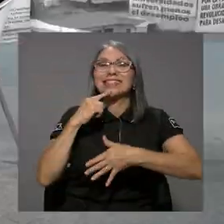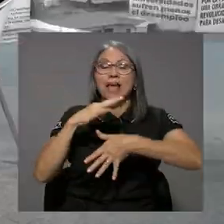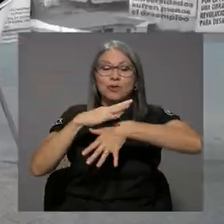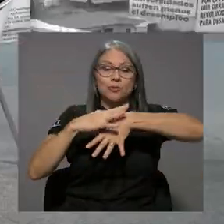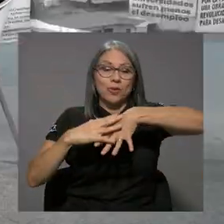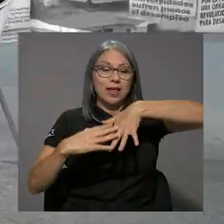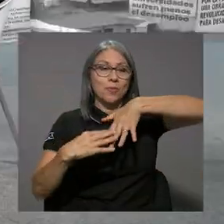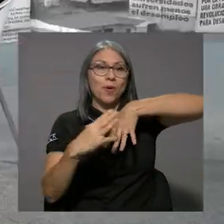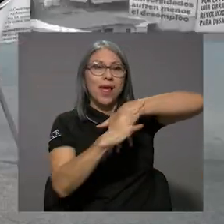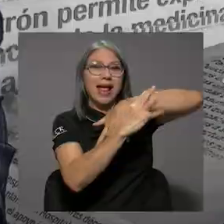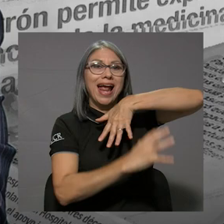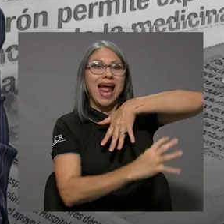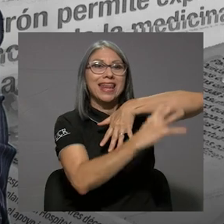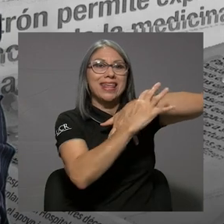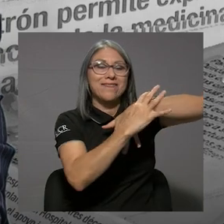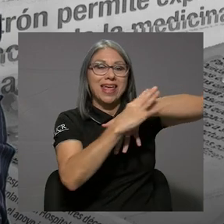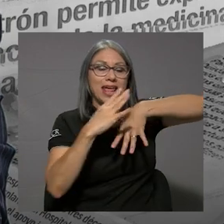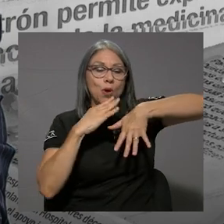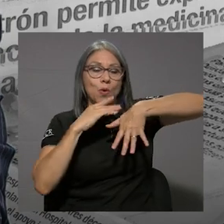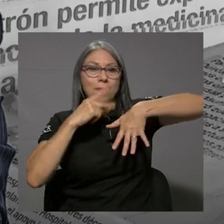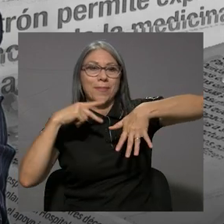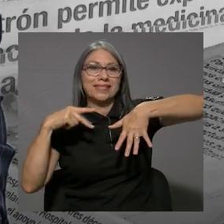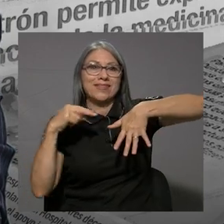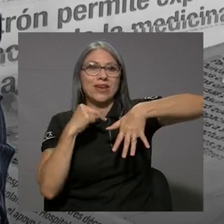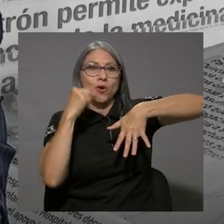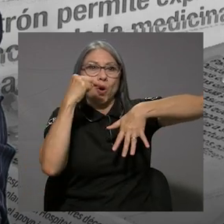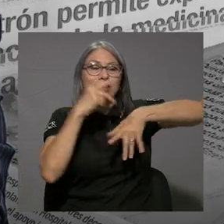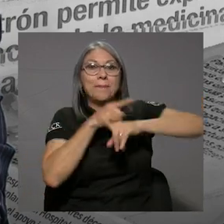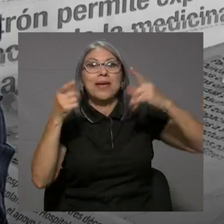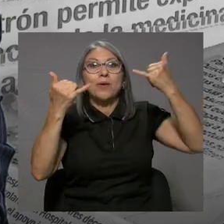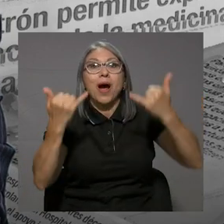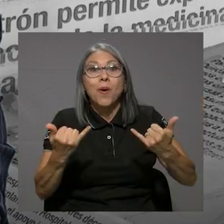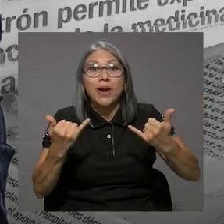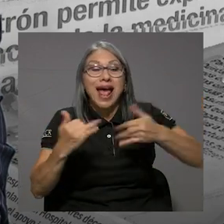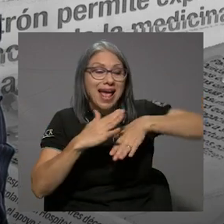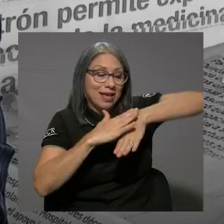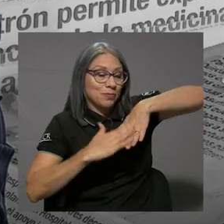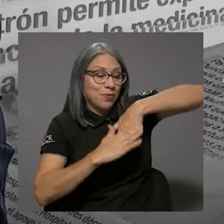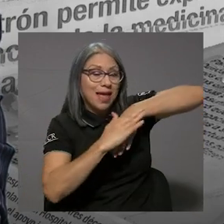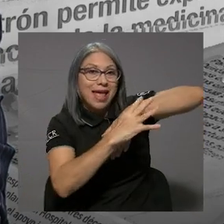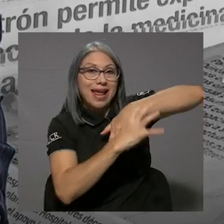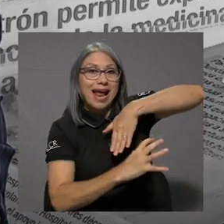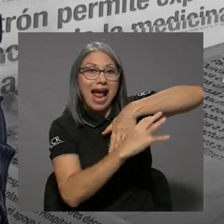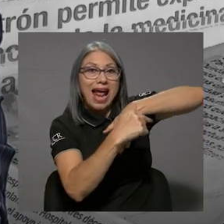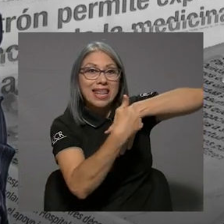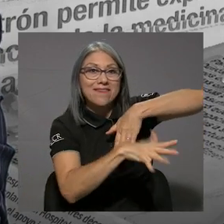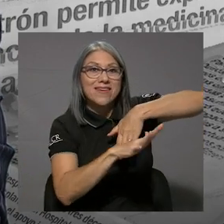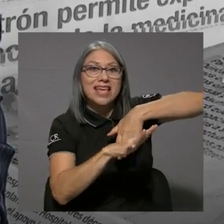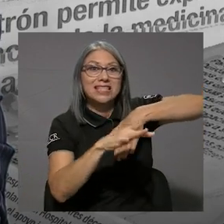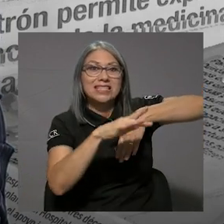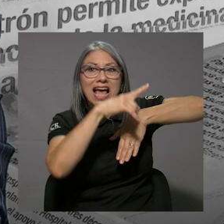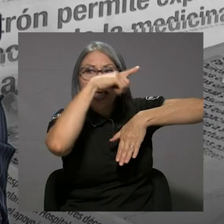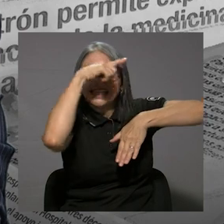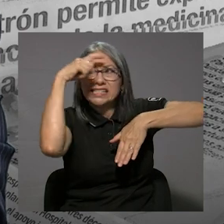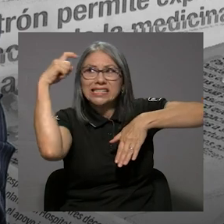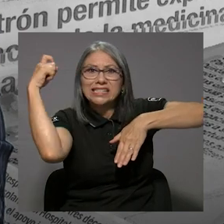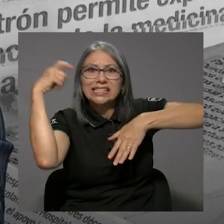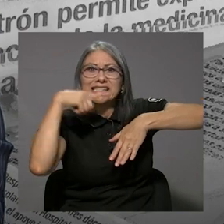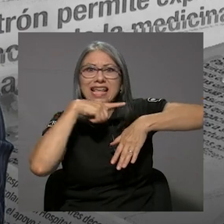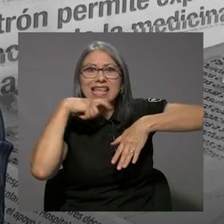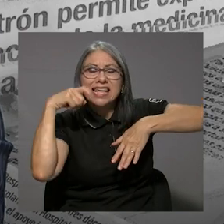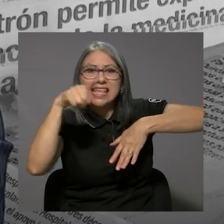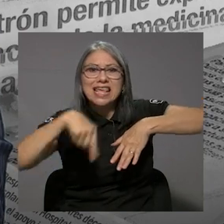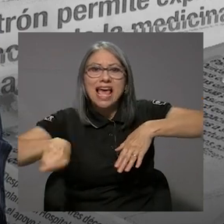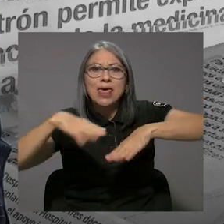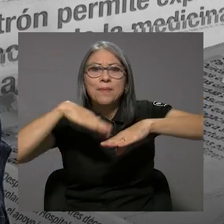Caribe que el Pacífico Norte, pero ahora resulta que en el Caribe ya se tiene una sequía de más de dos años. Te lo